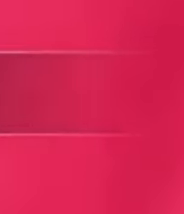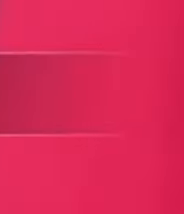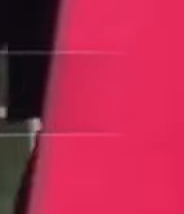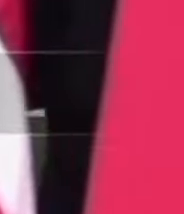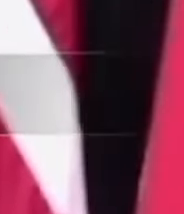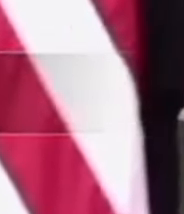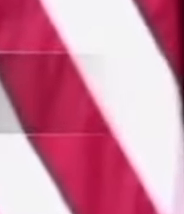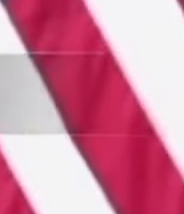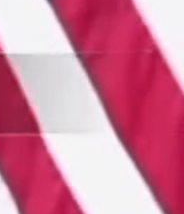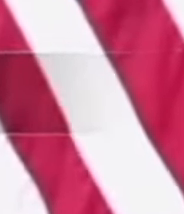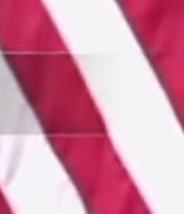¡Gracias! ¡Gracias!